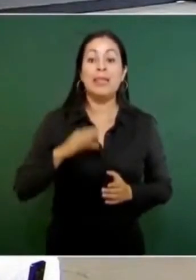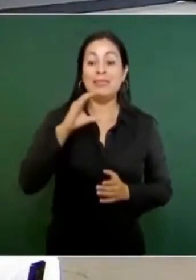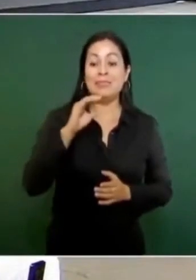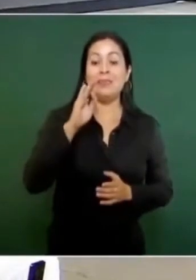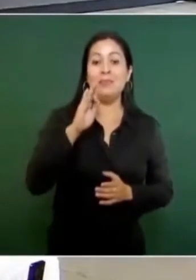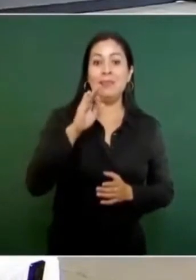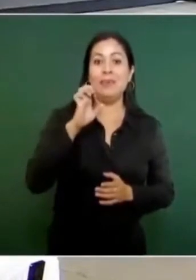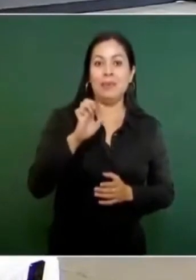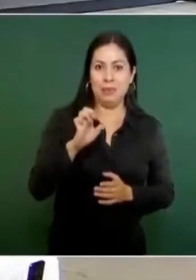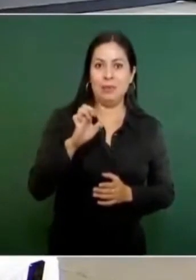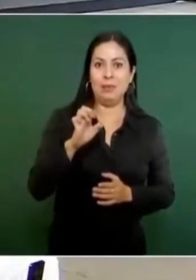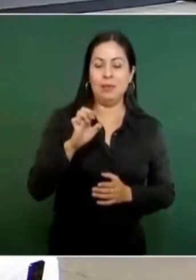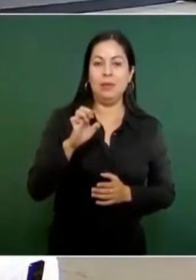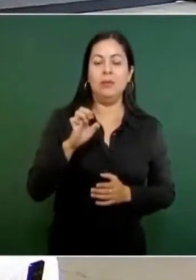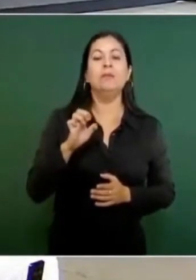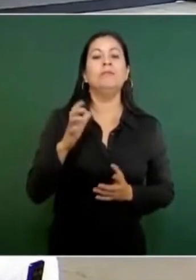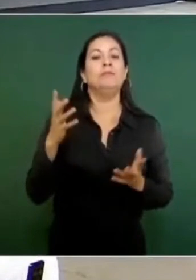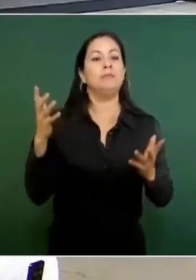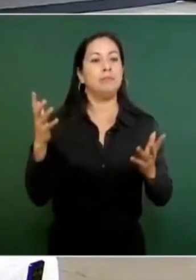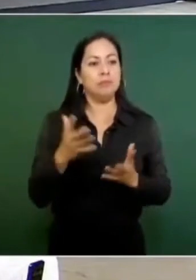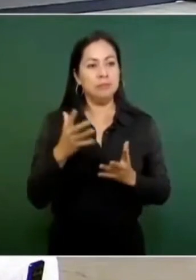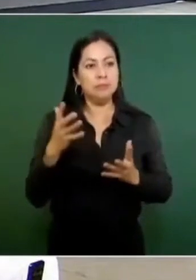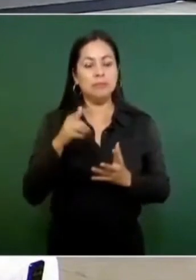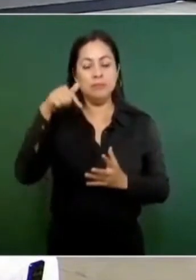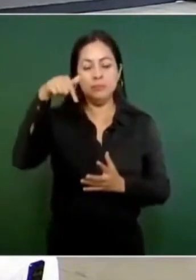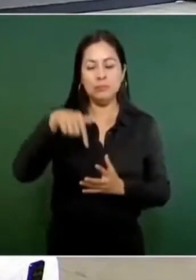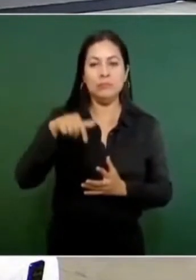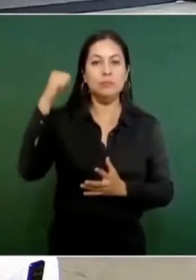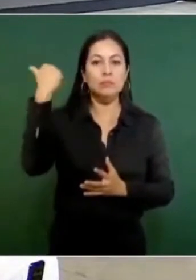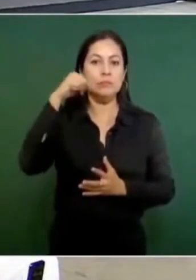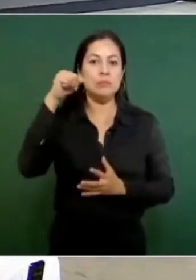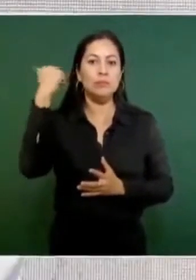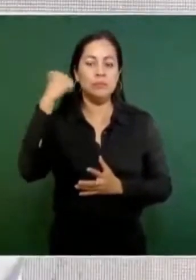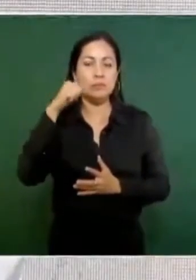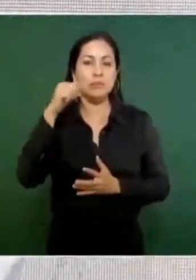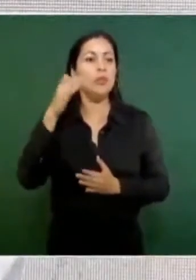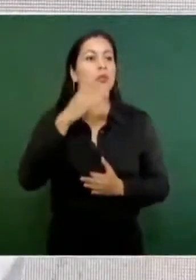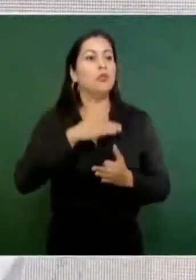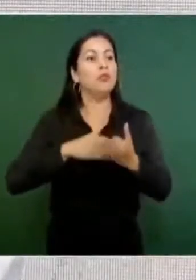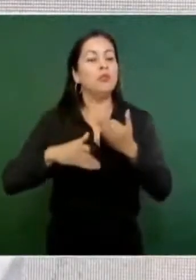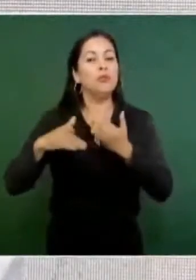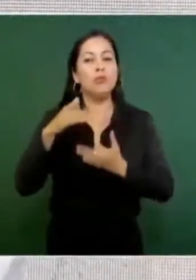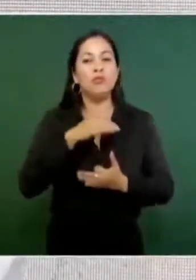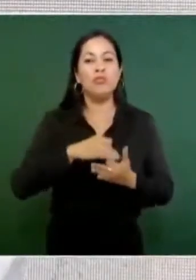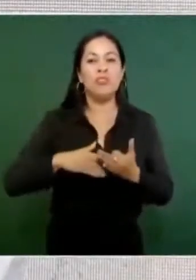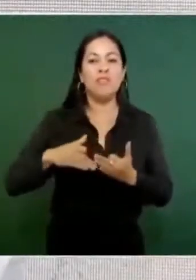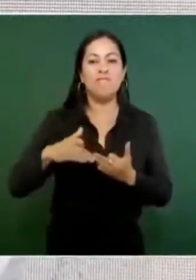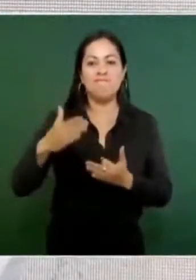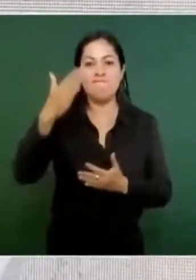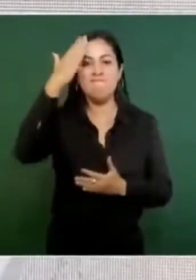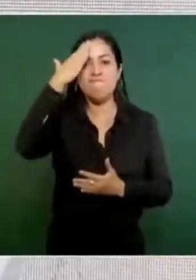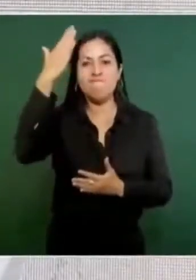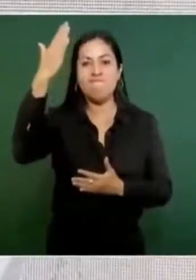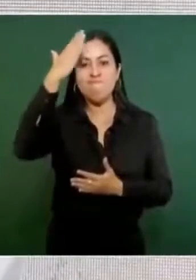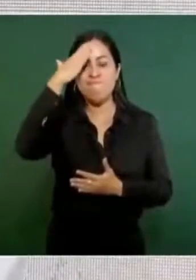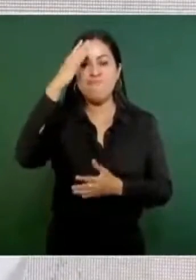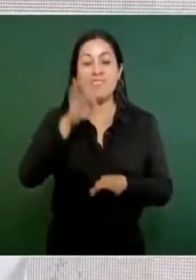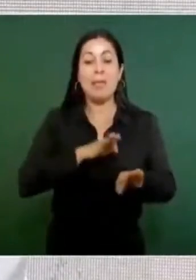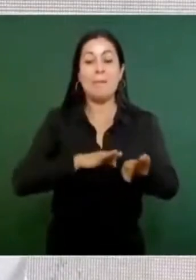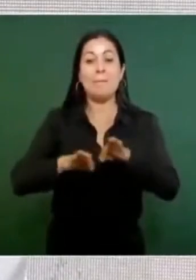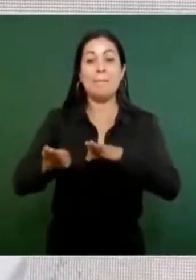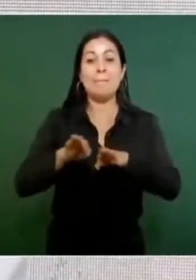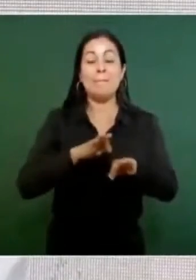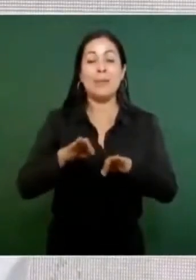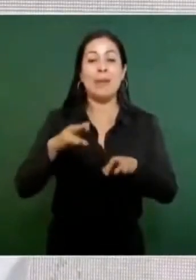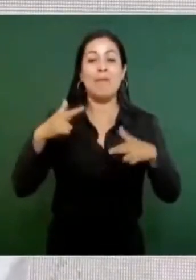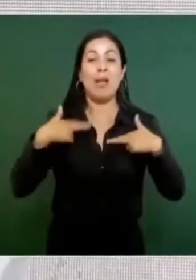concentró en Acapulco toda su capacidad humana y